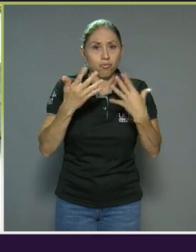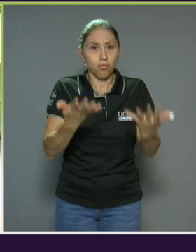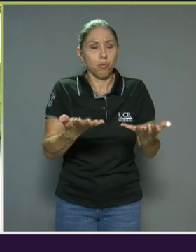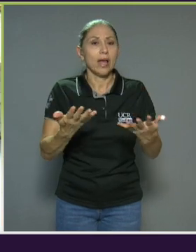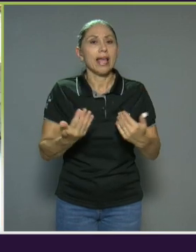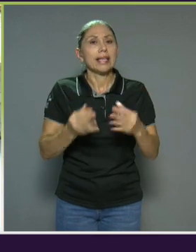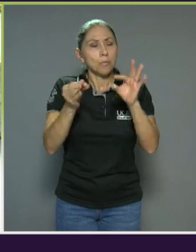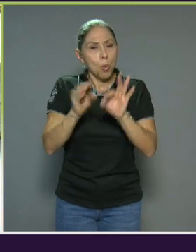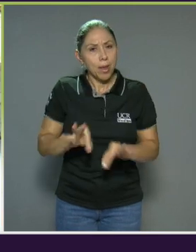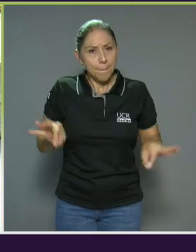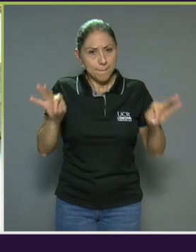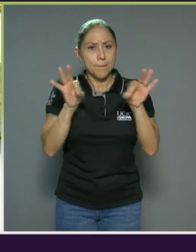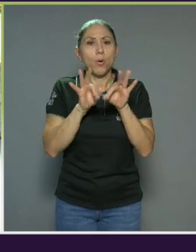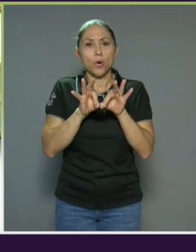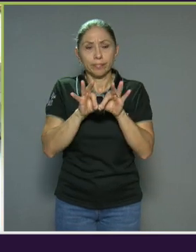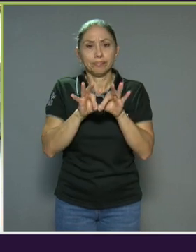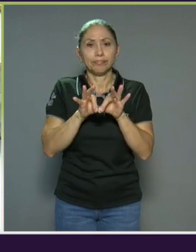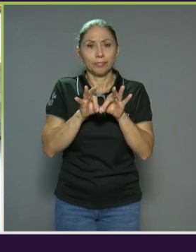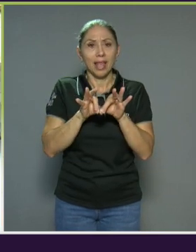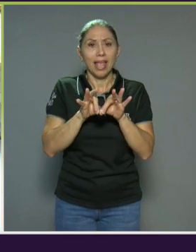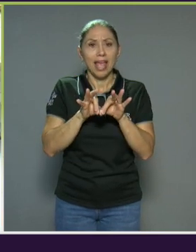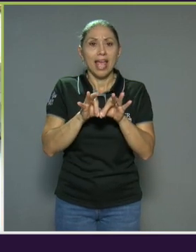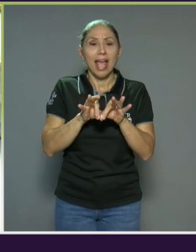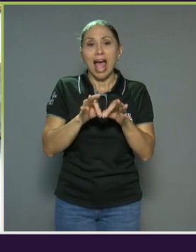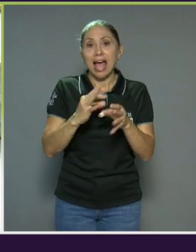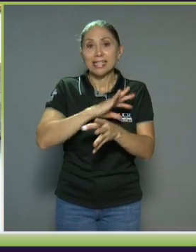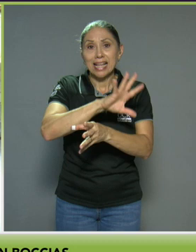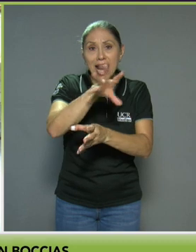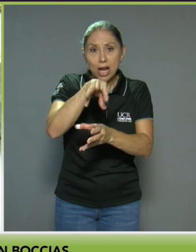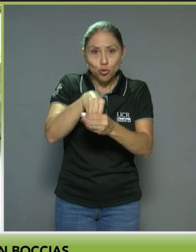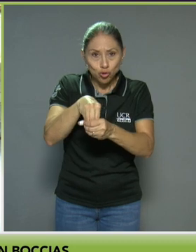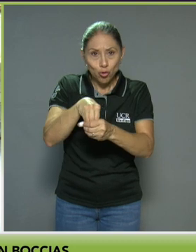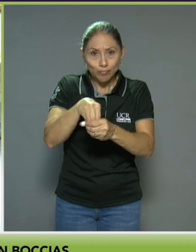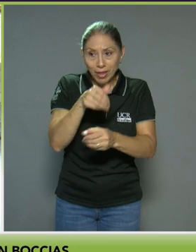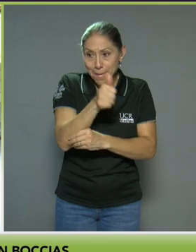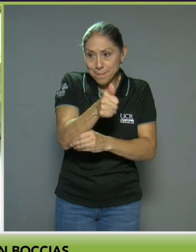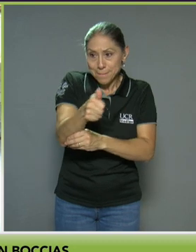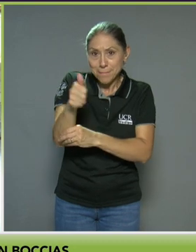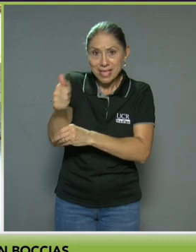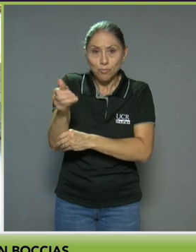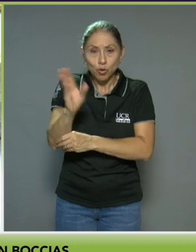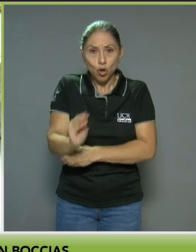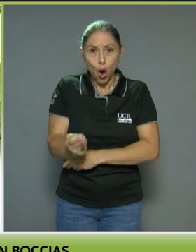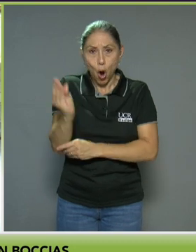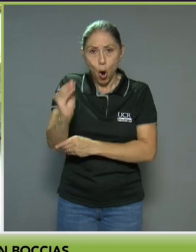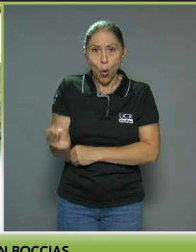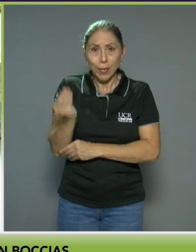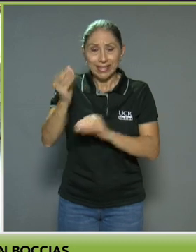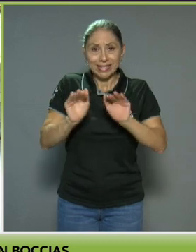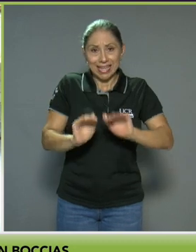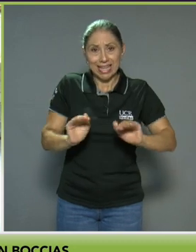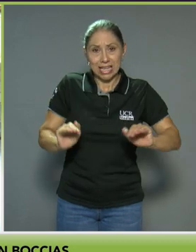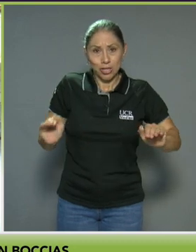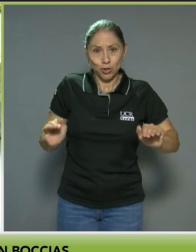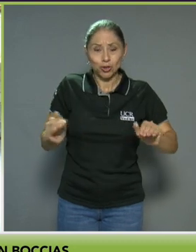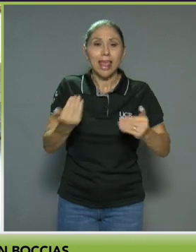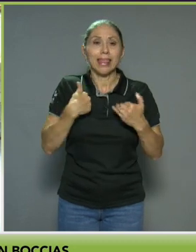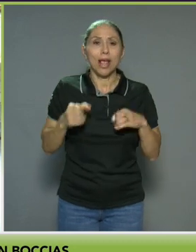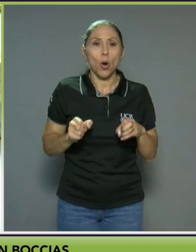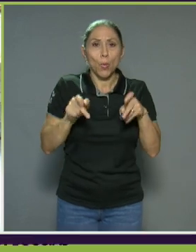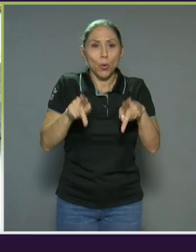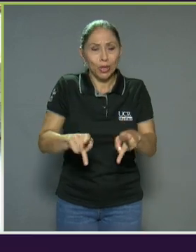importante, ¿verdad?, hacer la inclusión para que los mismos jóvenes y niños tengan las oportunidades de